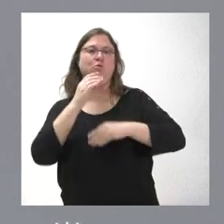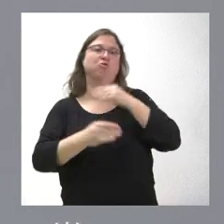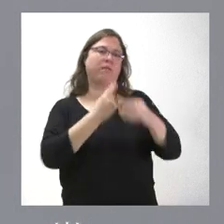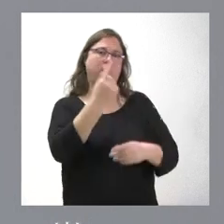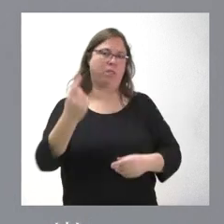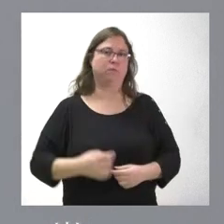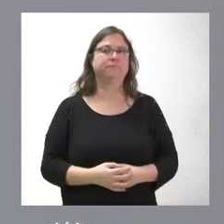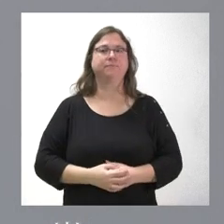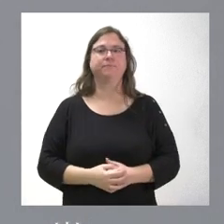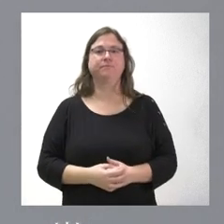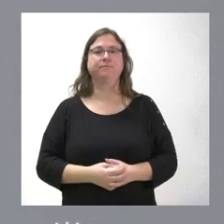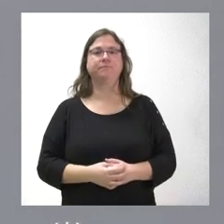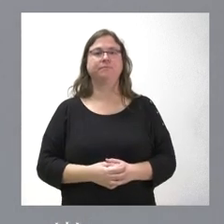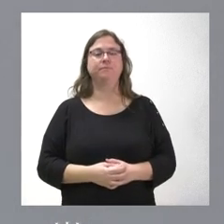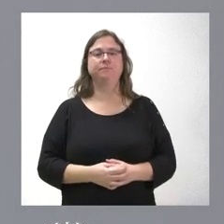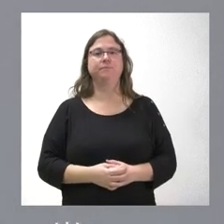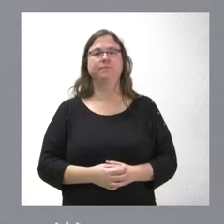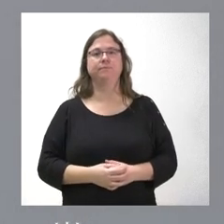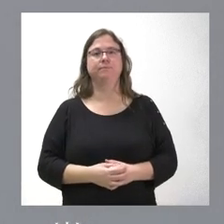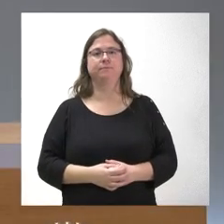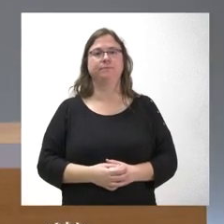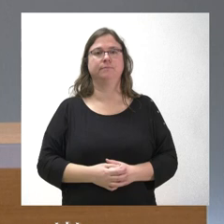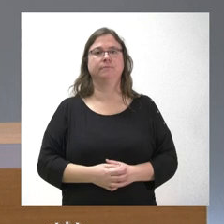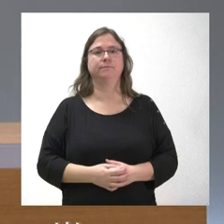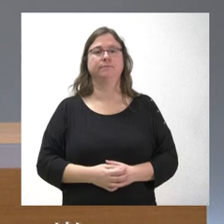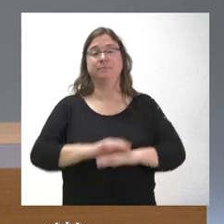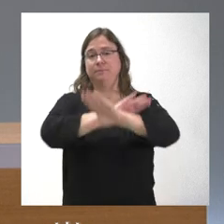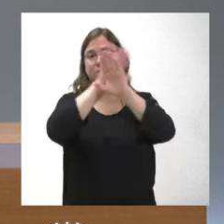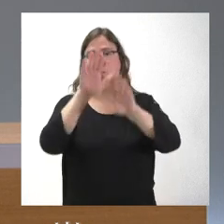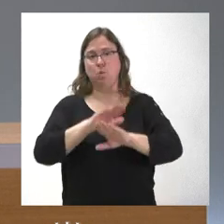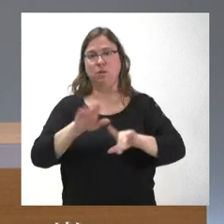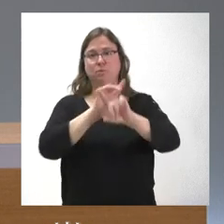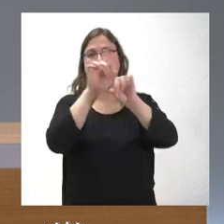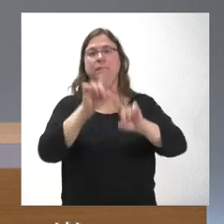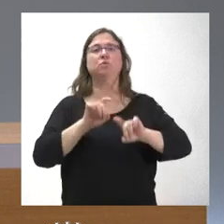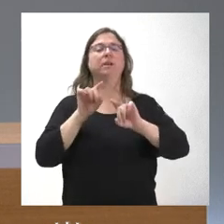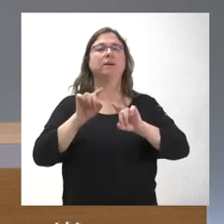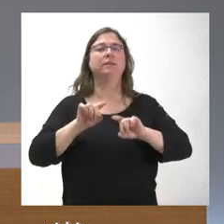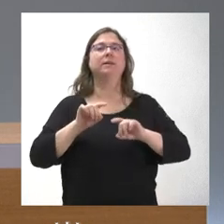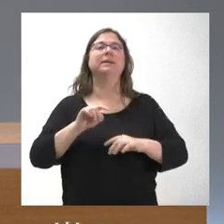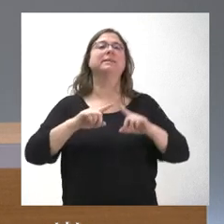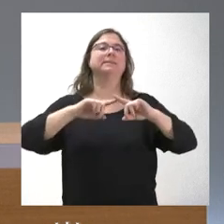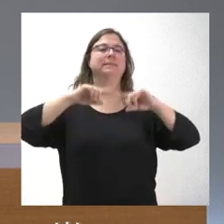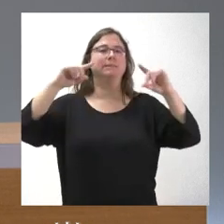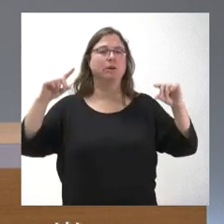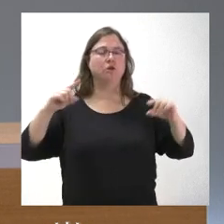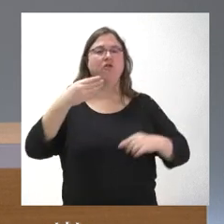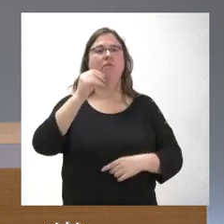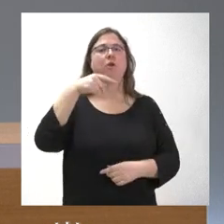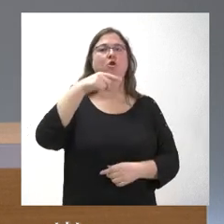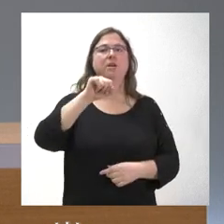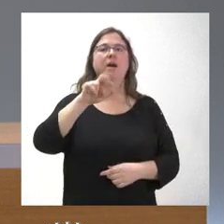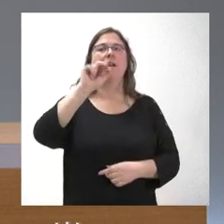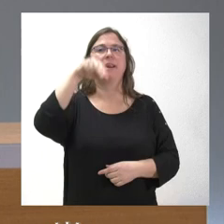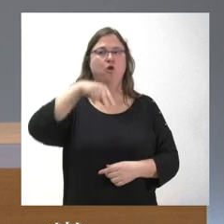desarrollar en cada uno de los campus. Cerramos este turno en Segovia con Begoña Rincón, de